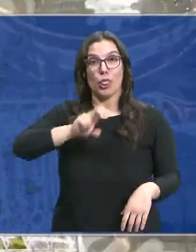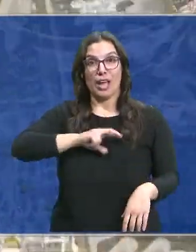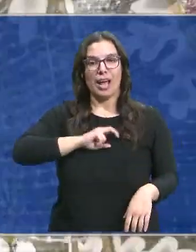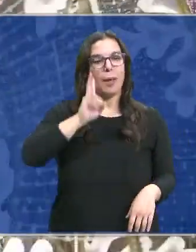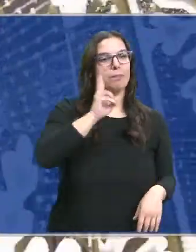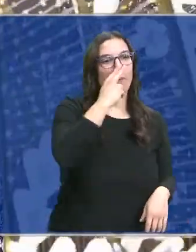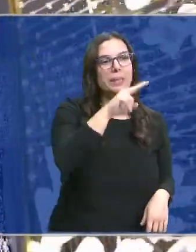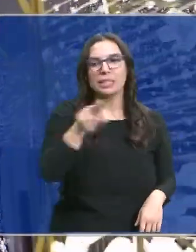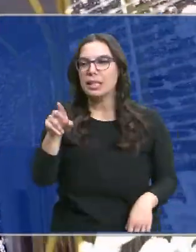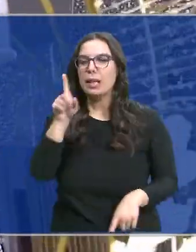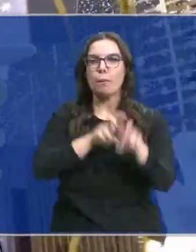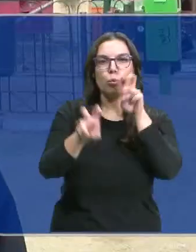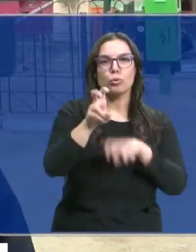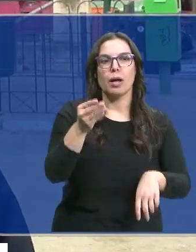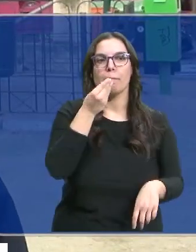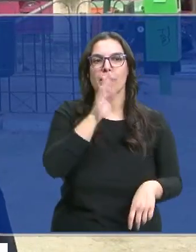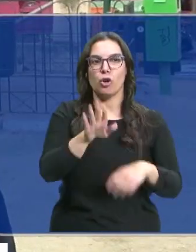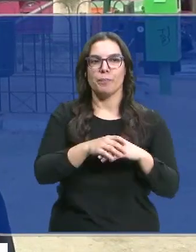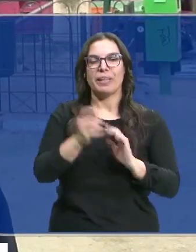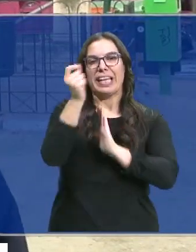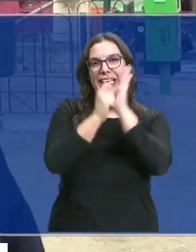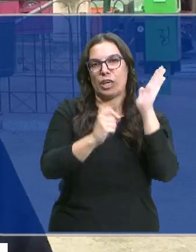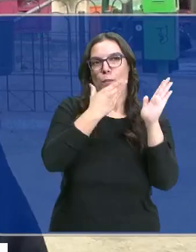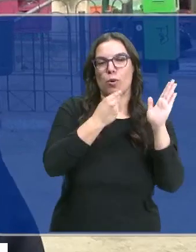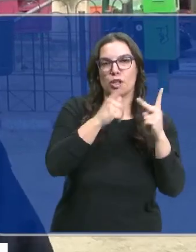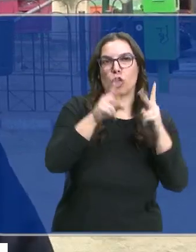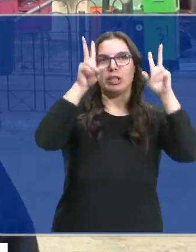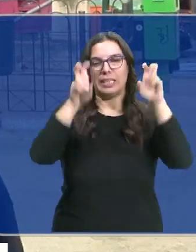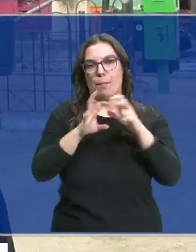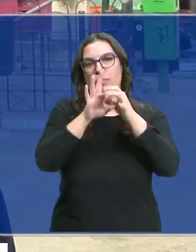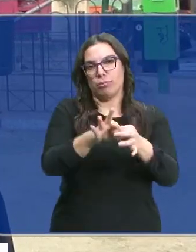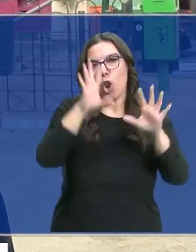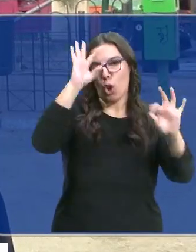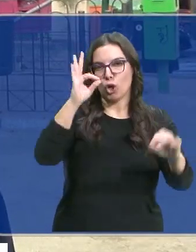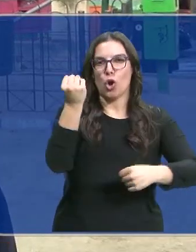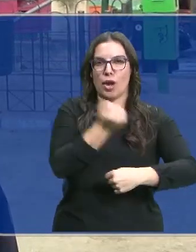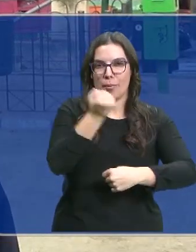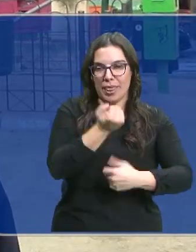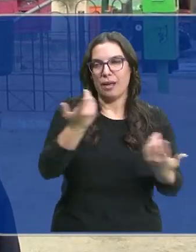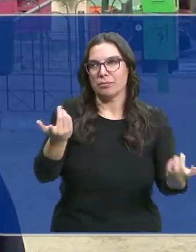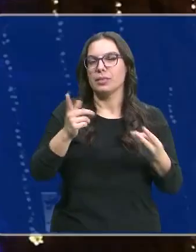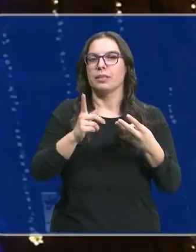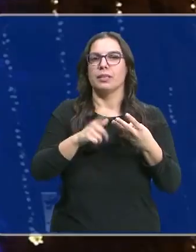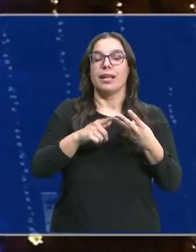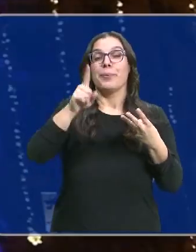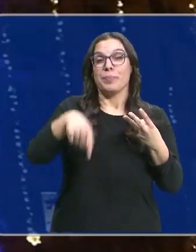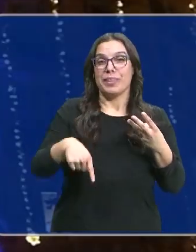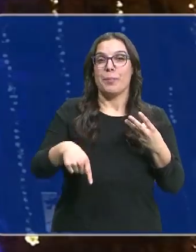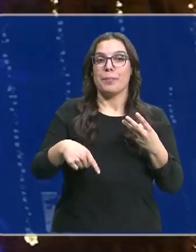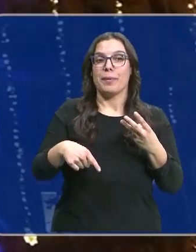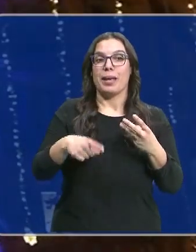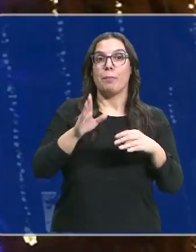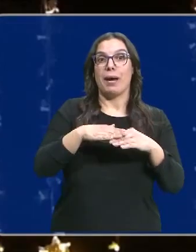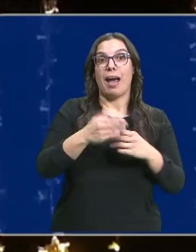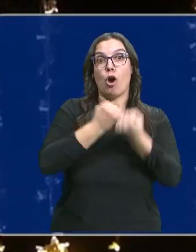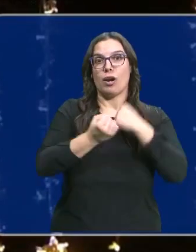visitan buscando las mejores. Criterios estéticos con temática que tengan que ver lógicamente con los motivos navideños. también criterios